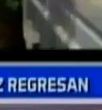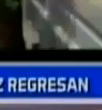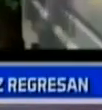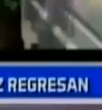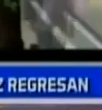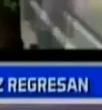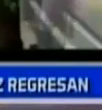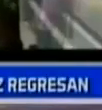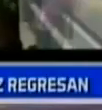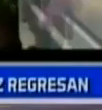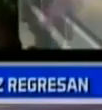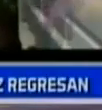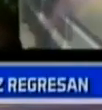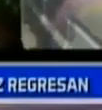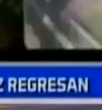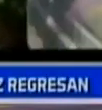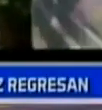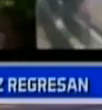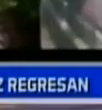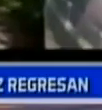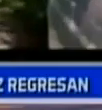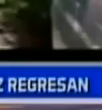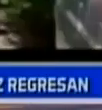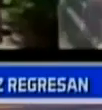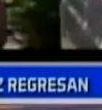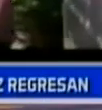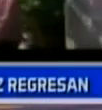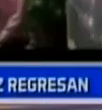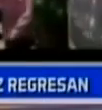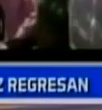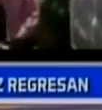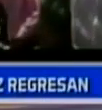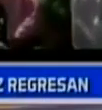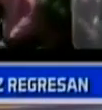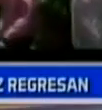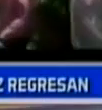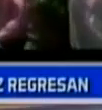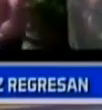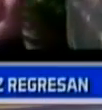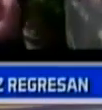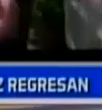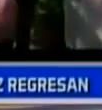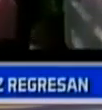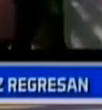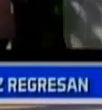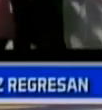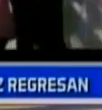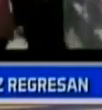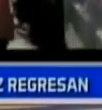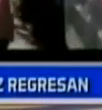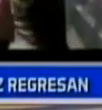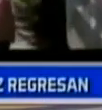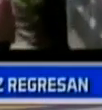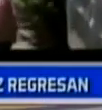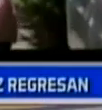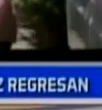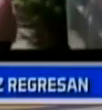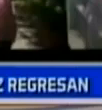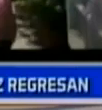Por parte de la presidenta de la Asamblea Nacional Constituyente. ¡Dame, dámelo!